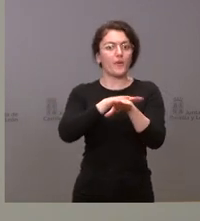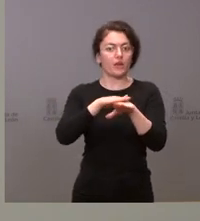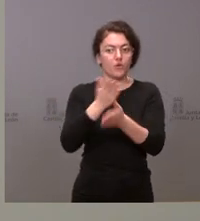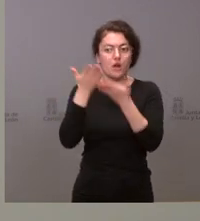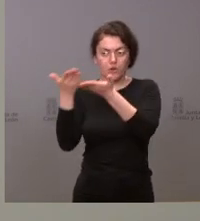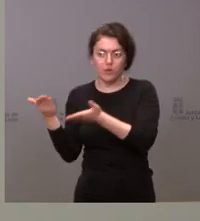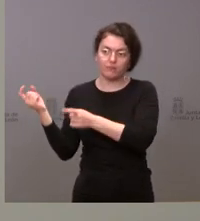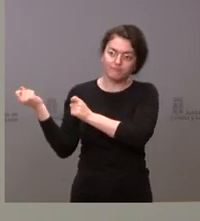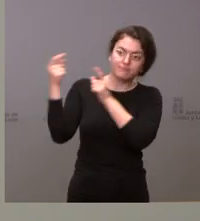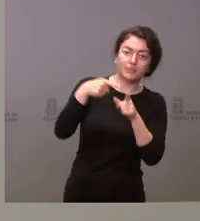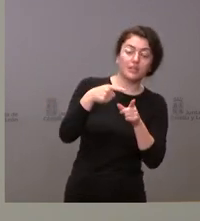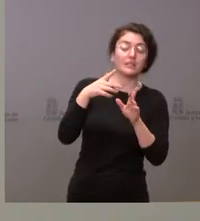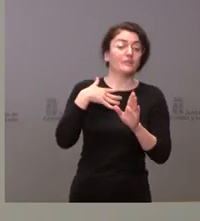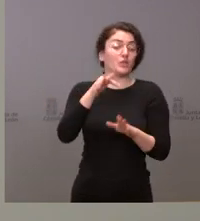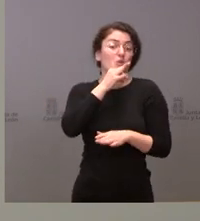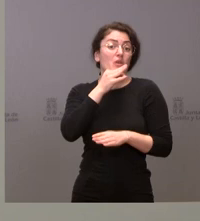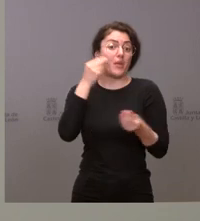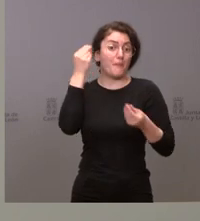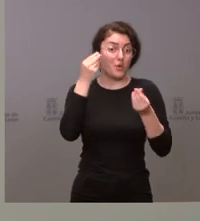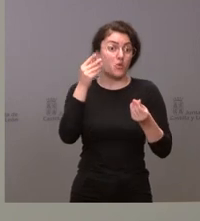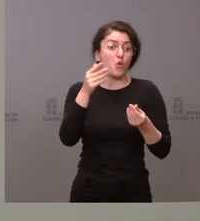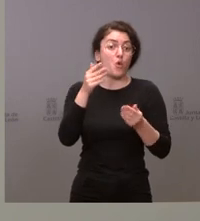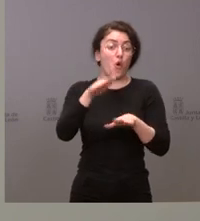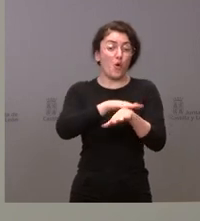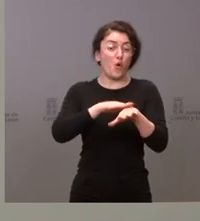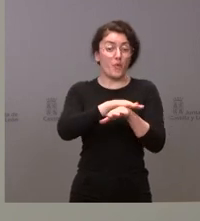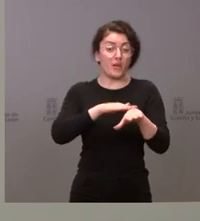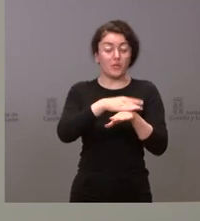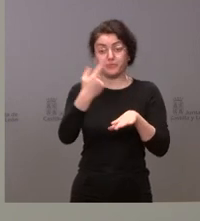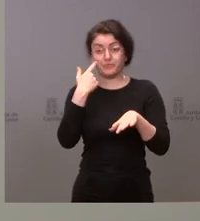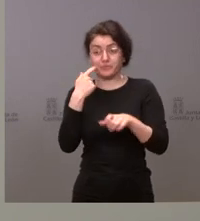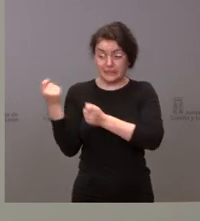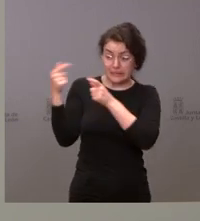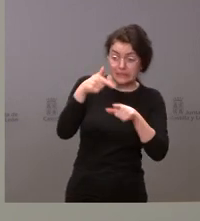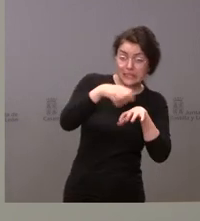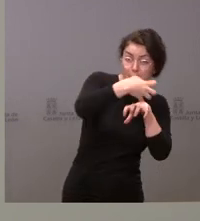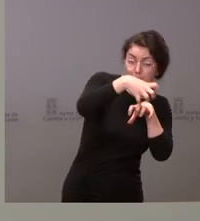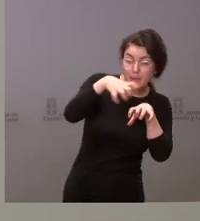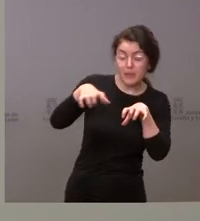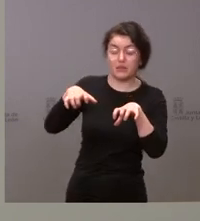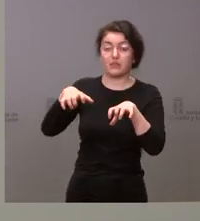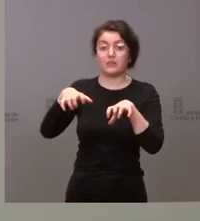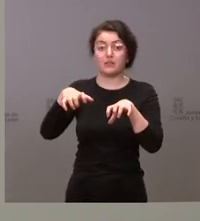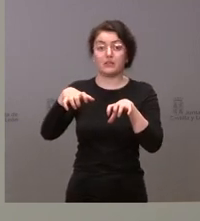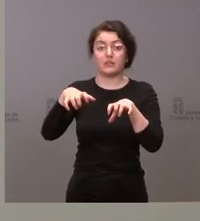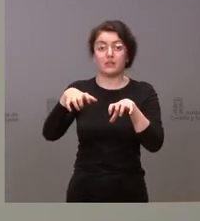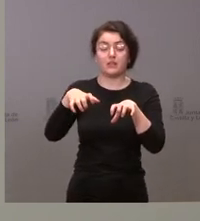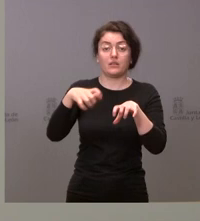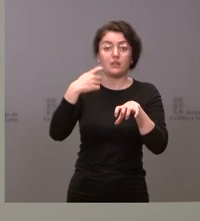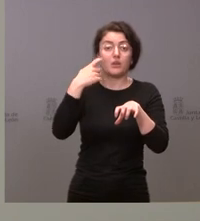el Gobierno no ha planteado cuál es la distribución de las personas que, dentro de las que puedan asignarse a España procedentes de Ucrania,